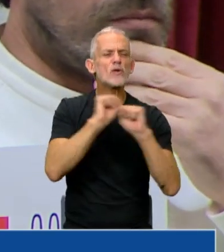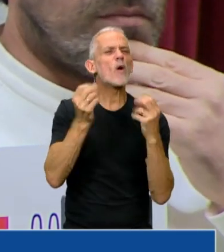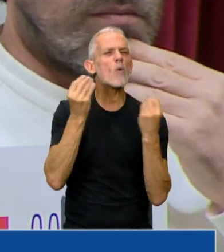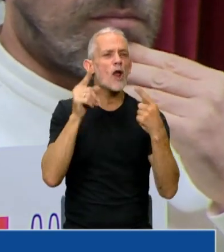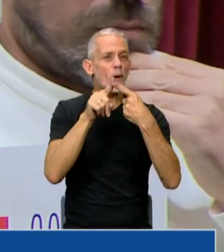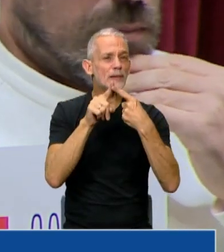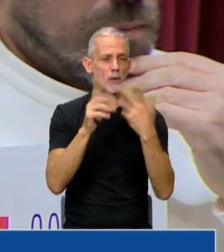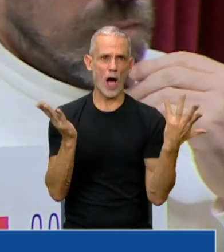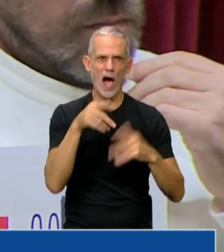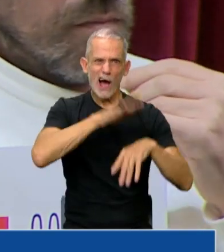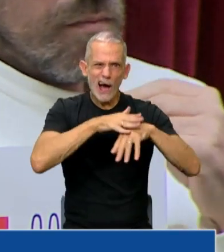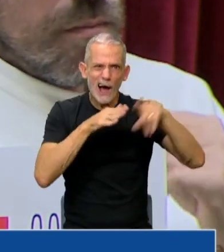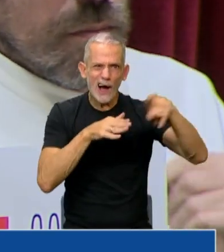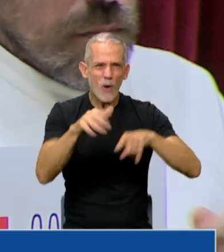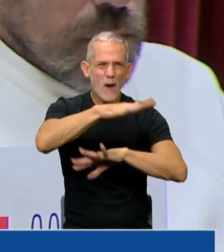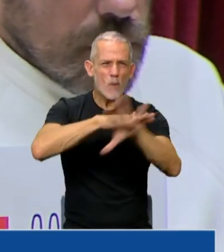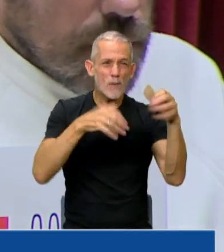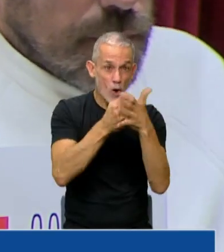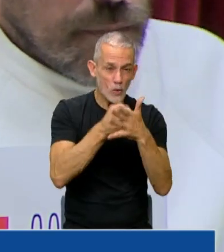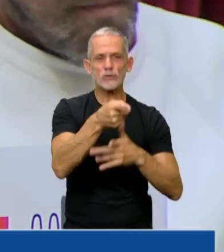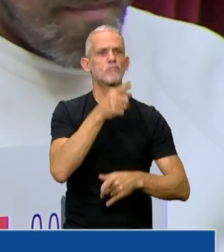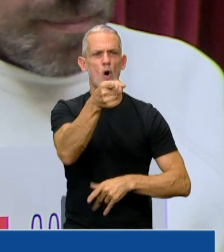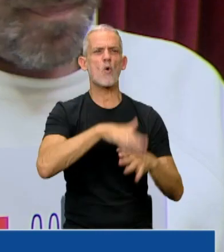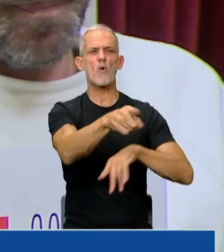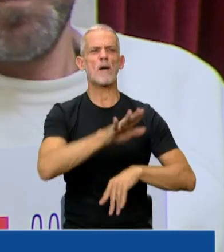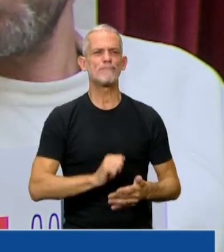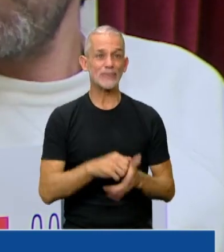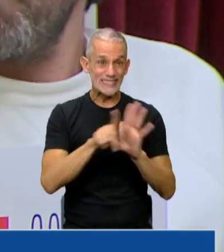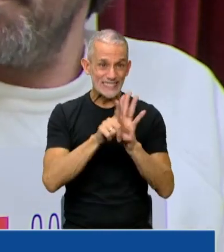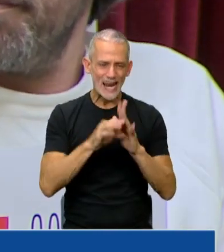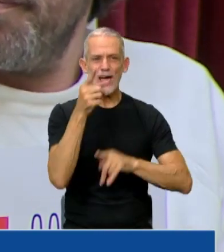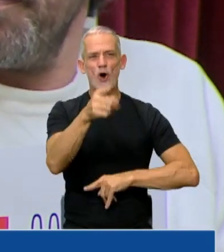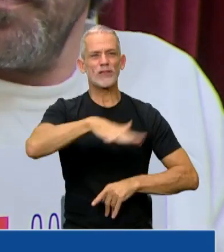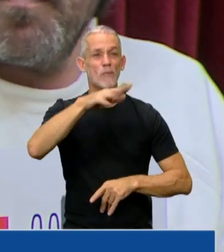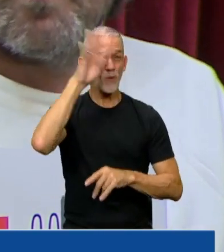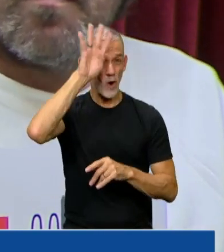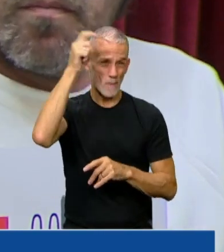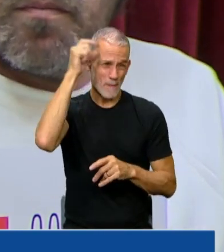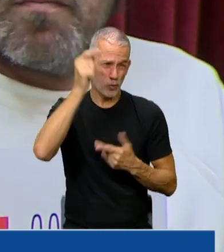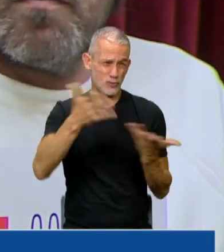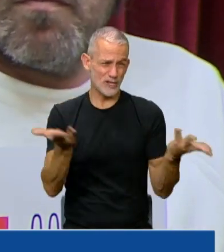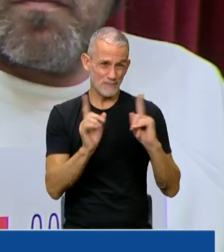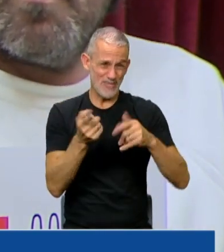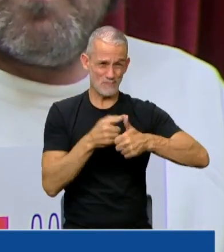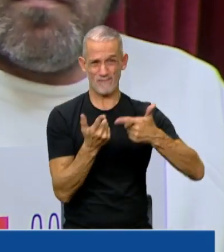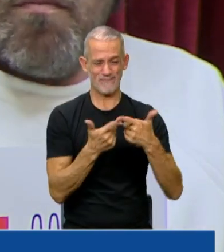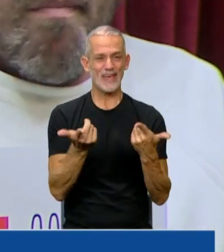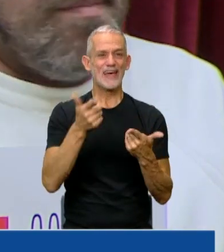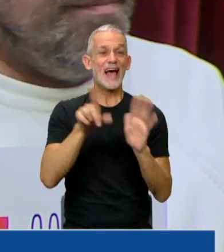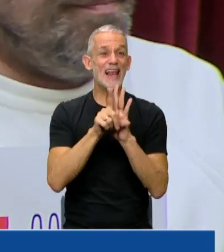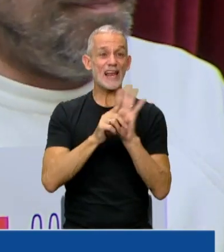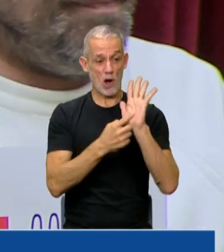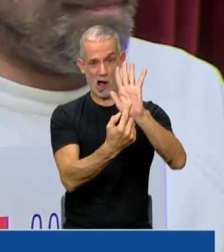terminar criminalizando al pueblo que lucha. Por eso es una ley que se utiliza contra el pueblo mapuche, por eso es una ley que se ha